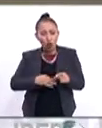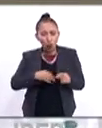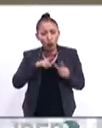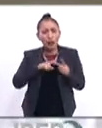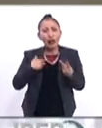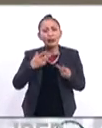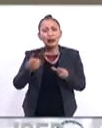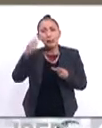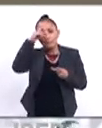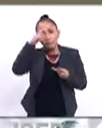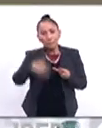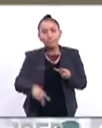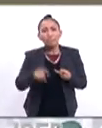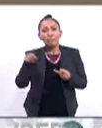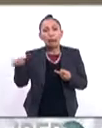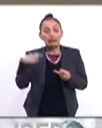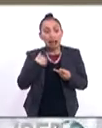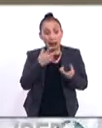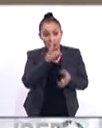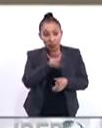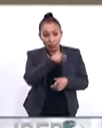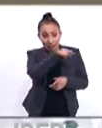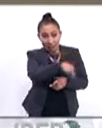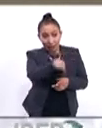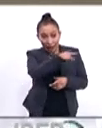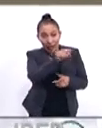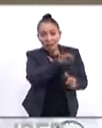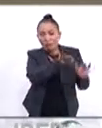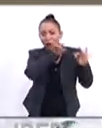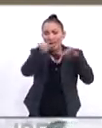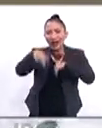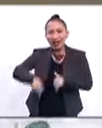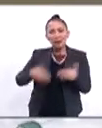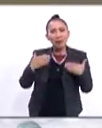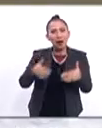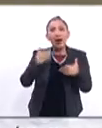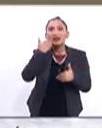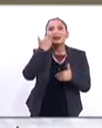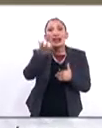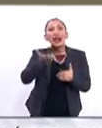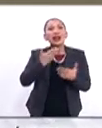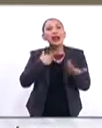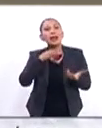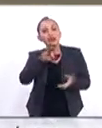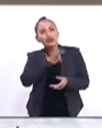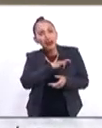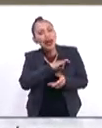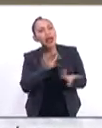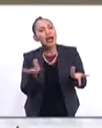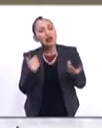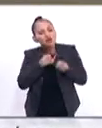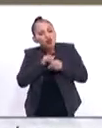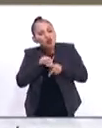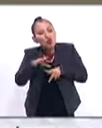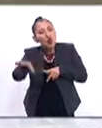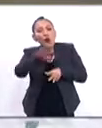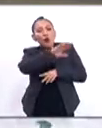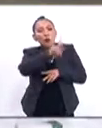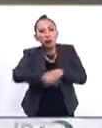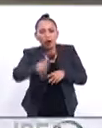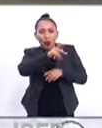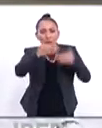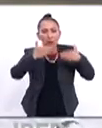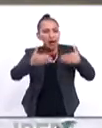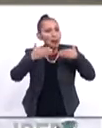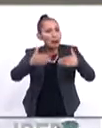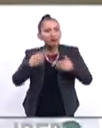de México de C donde definitivo llegan a nuestro país en busca de fe e impregnan al pueblo panameño